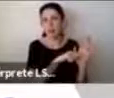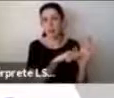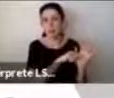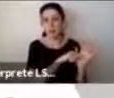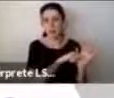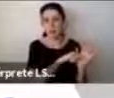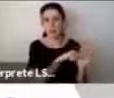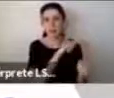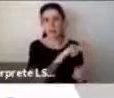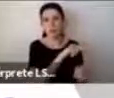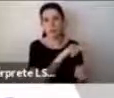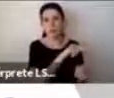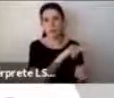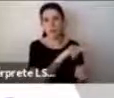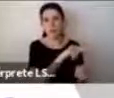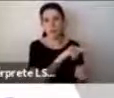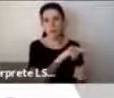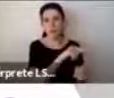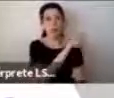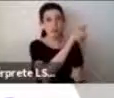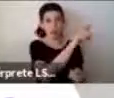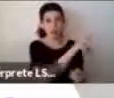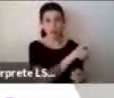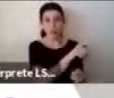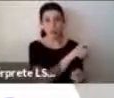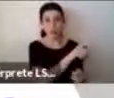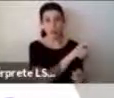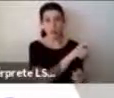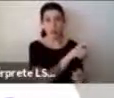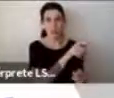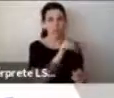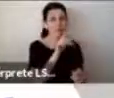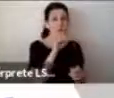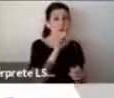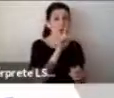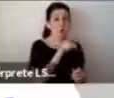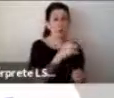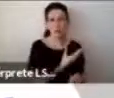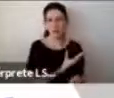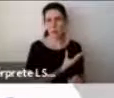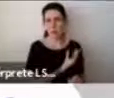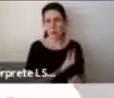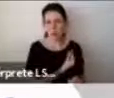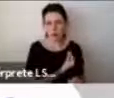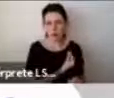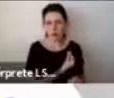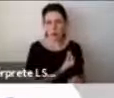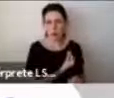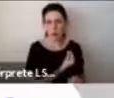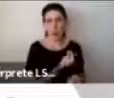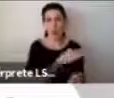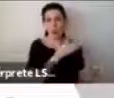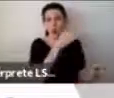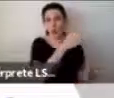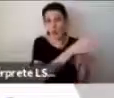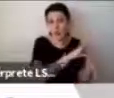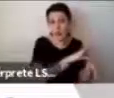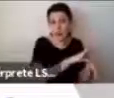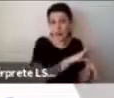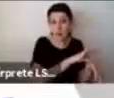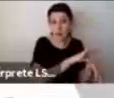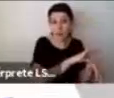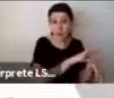lleva a que las personas tengan mucho miedo de poder consultar y eso lleva también a que las personas consulten más tarde y eso